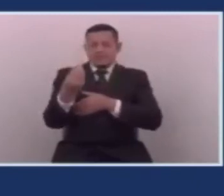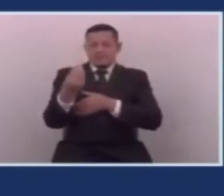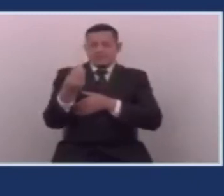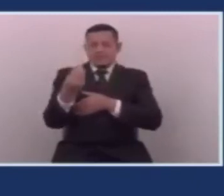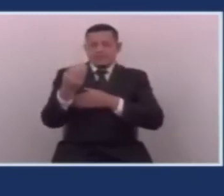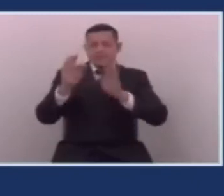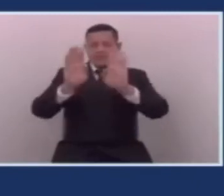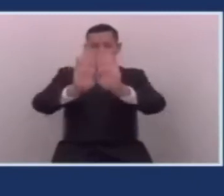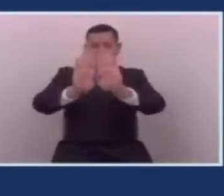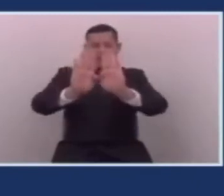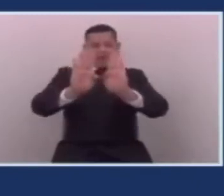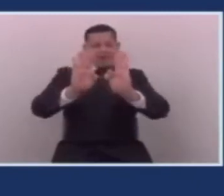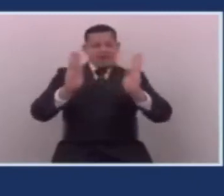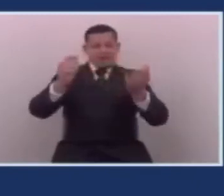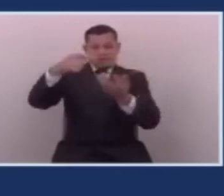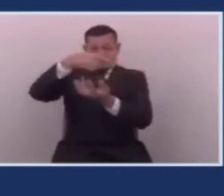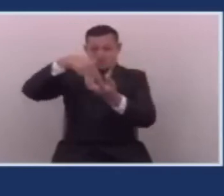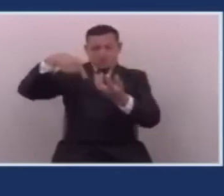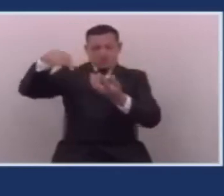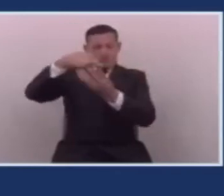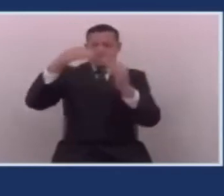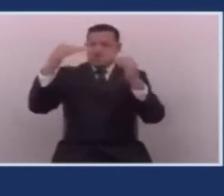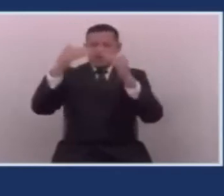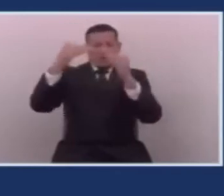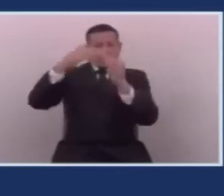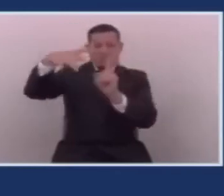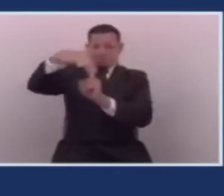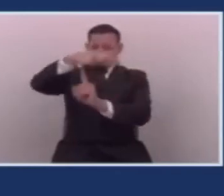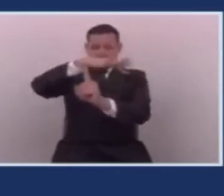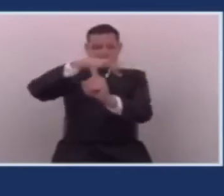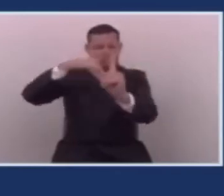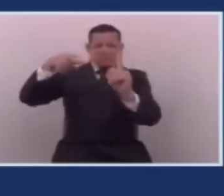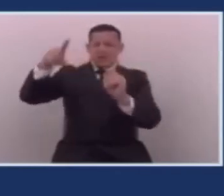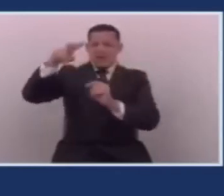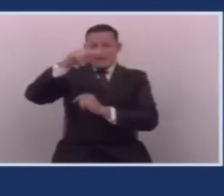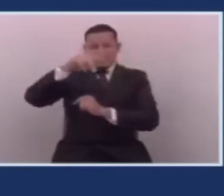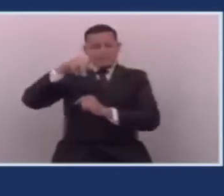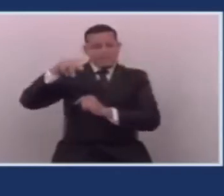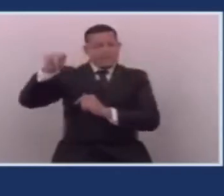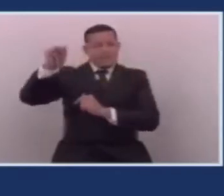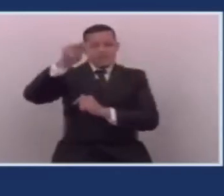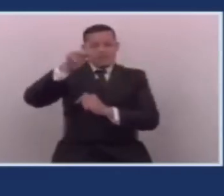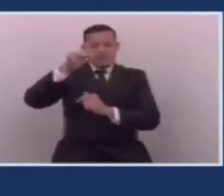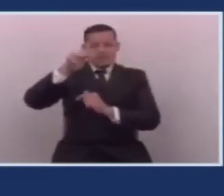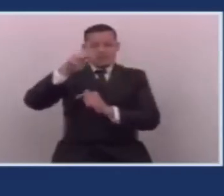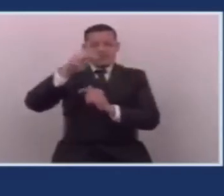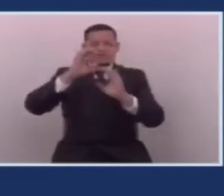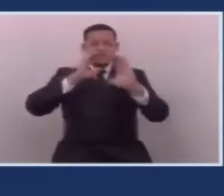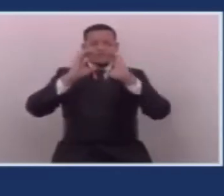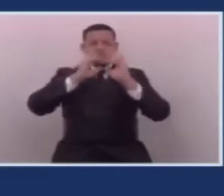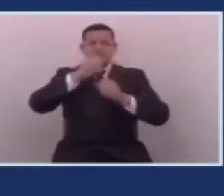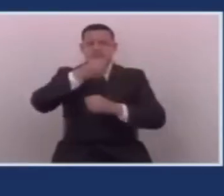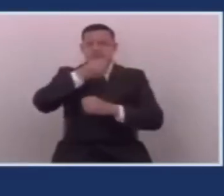De abrir las puertas a ustedes en igual de condiciones que a nuestros amigos periodistas.